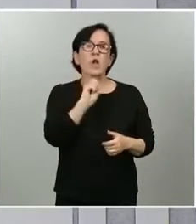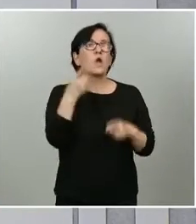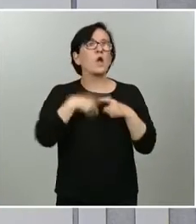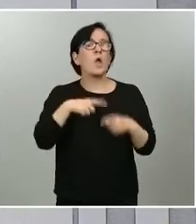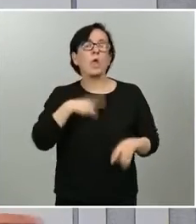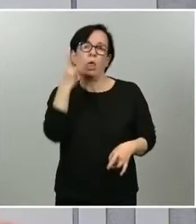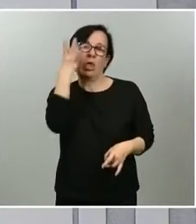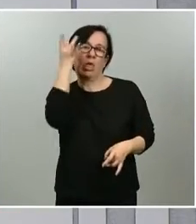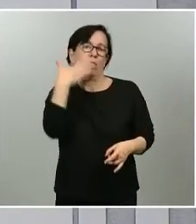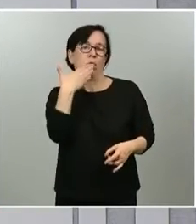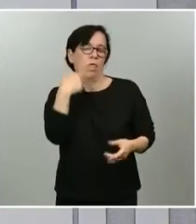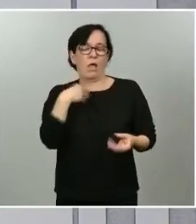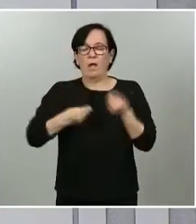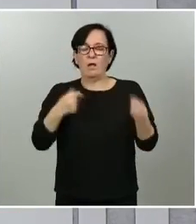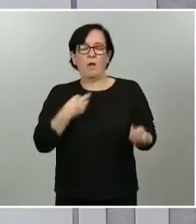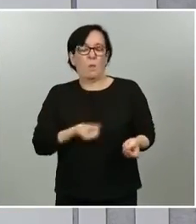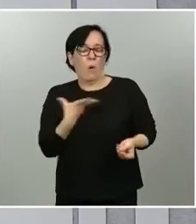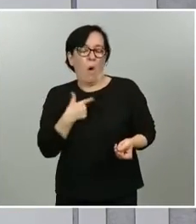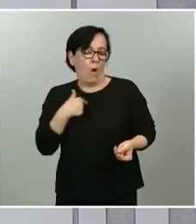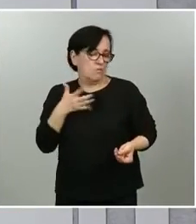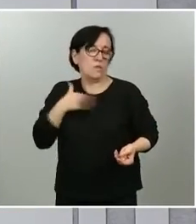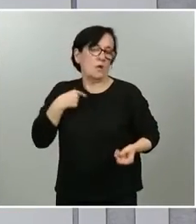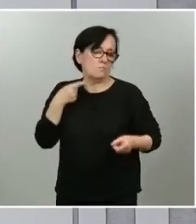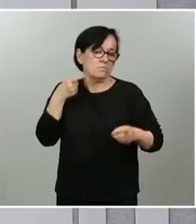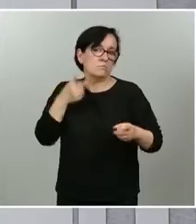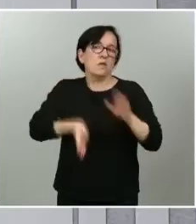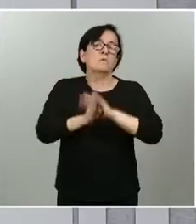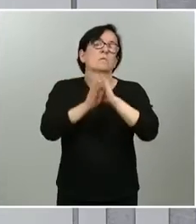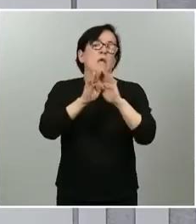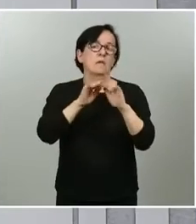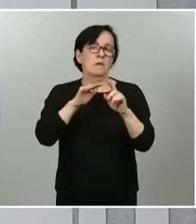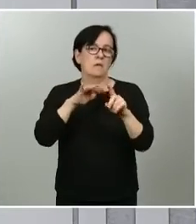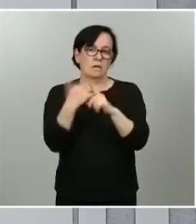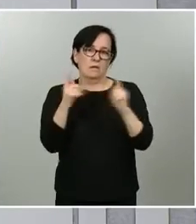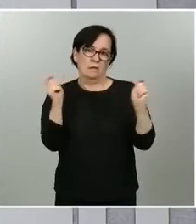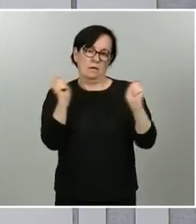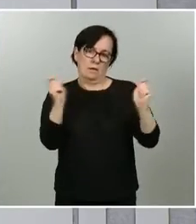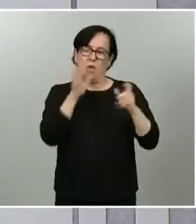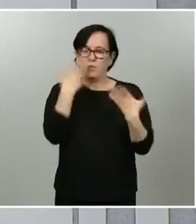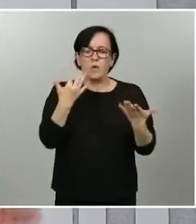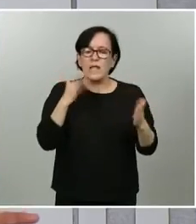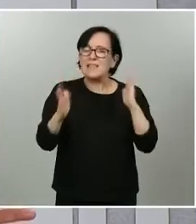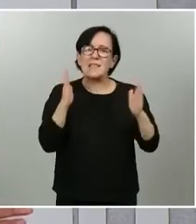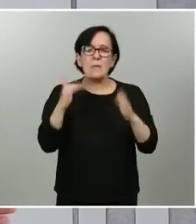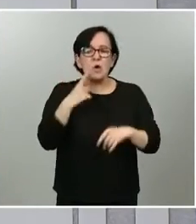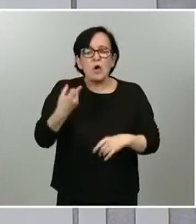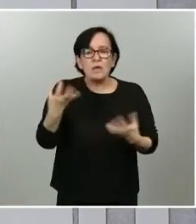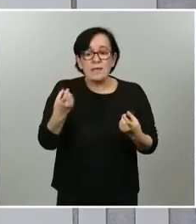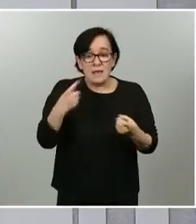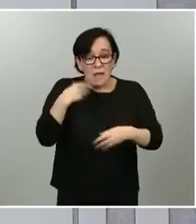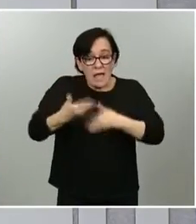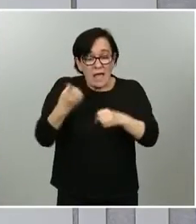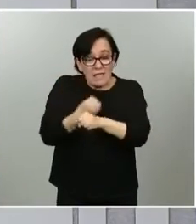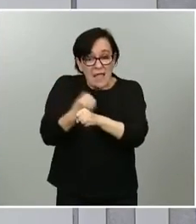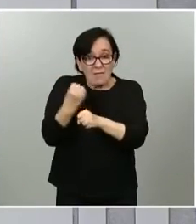ni un instrumento que sea vocación de este gobierno mantenerlo más allá del tiempo que sea preciso para que todo el trabajo realizado previamente